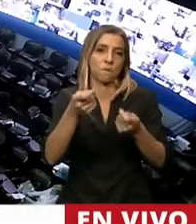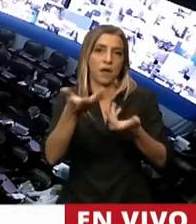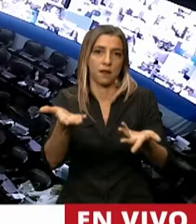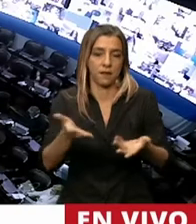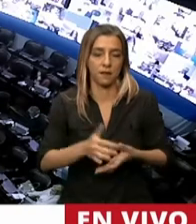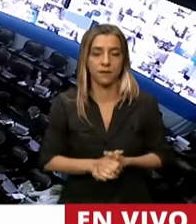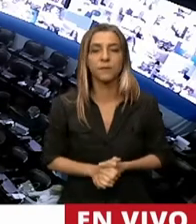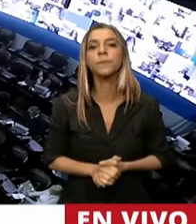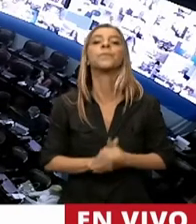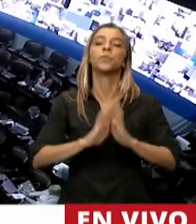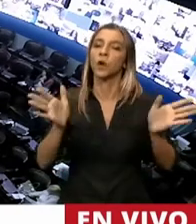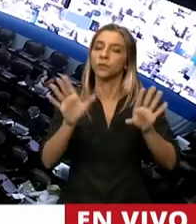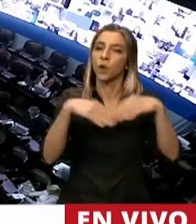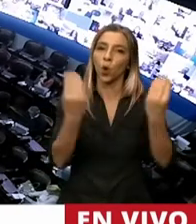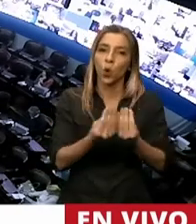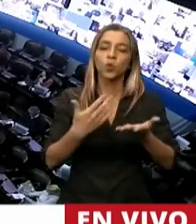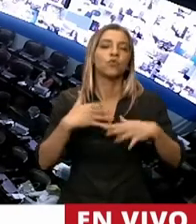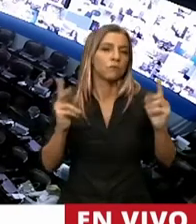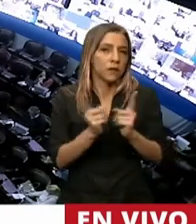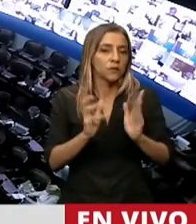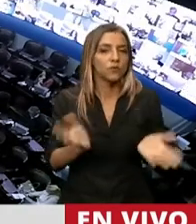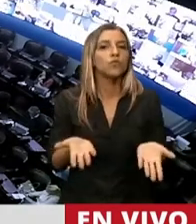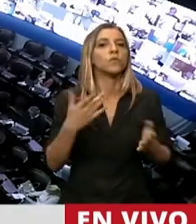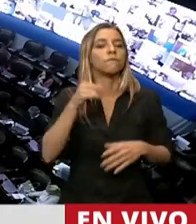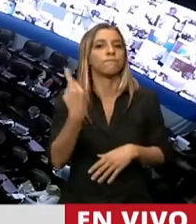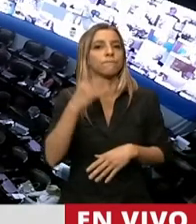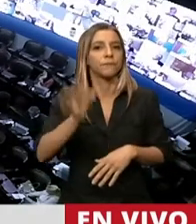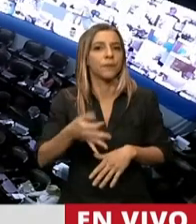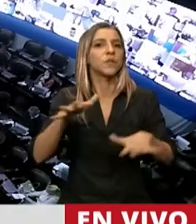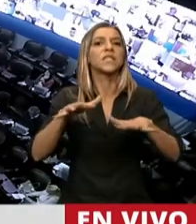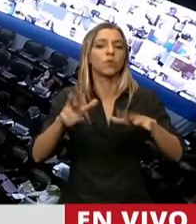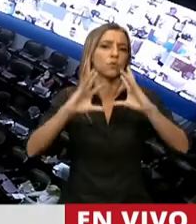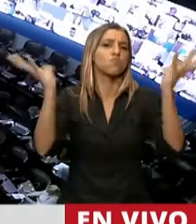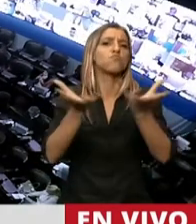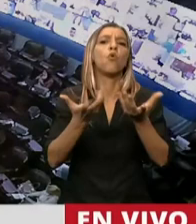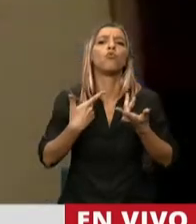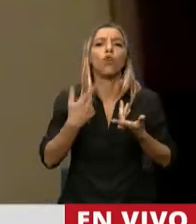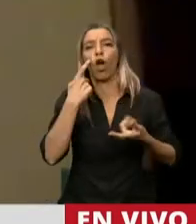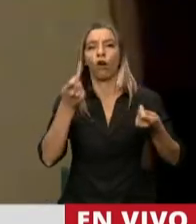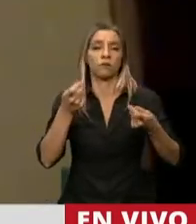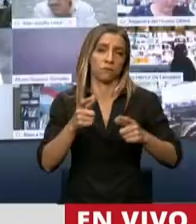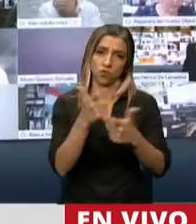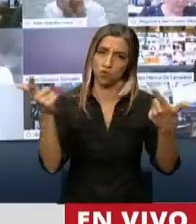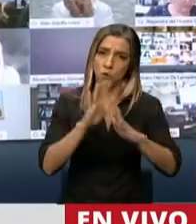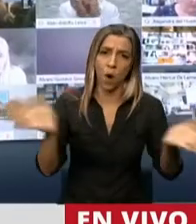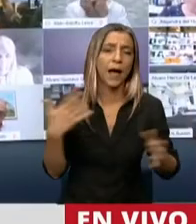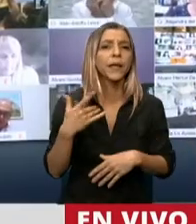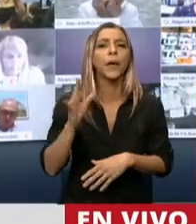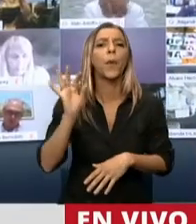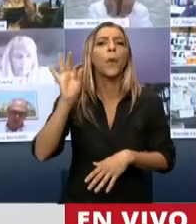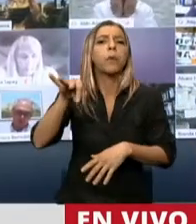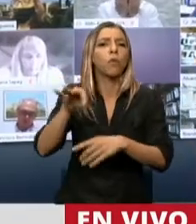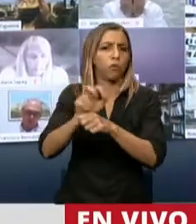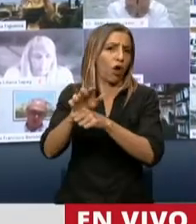Bueno, conclusión y resumiendo, podemos decir que la situación de la pandemia en el mundo no está controlada, este virus ha demostrado su capacidad